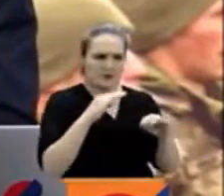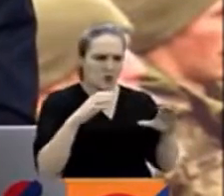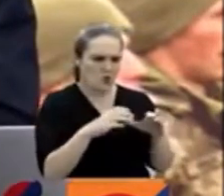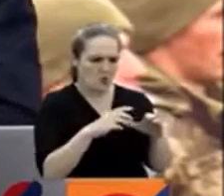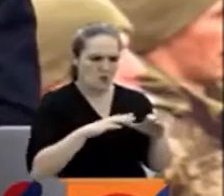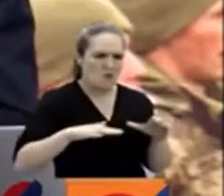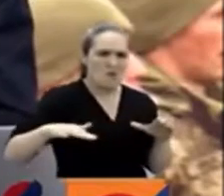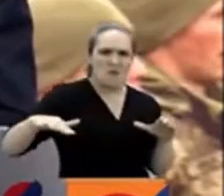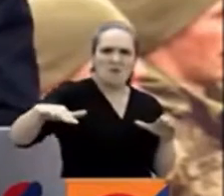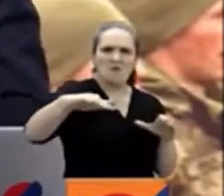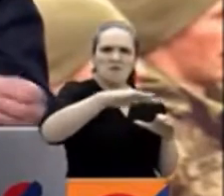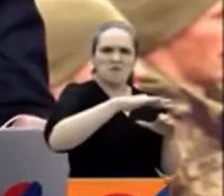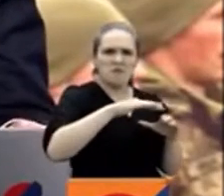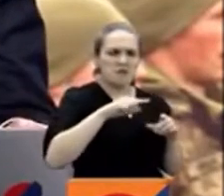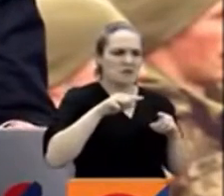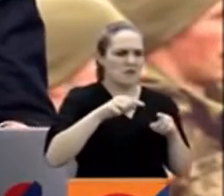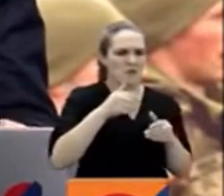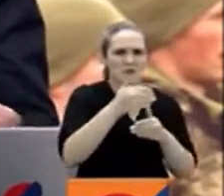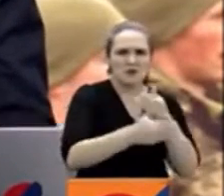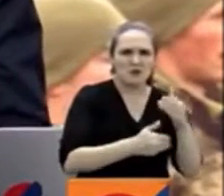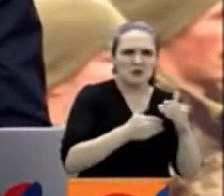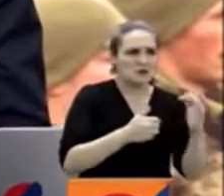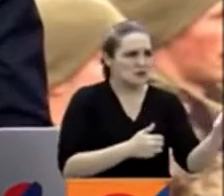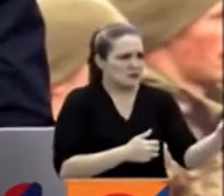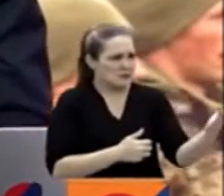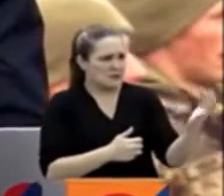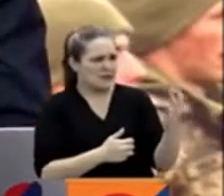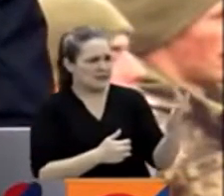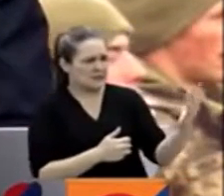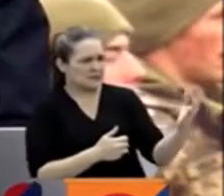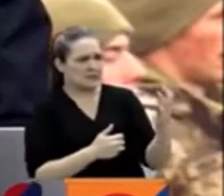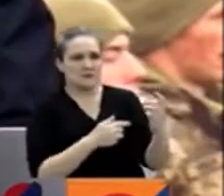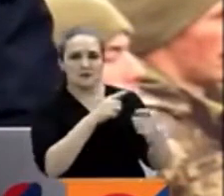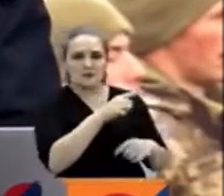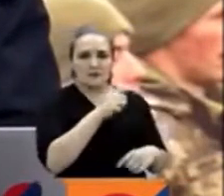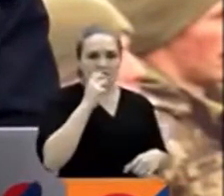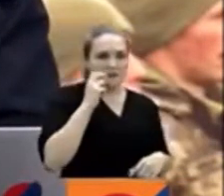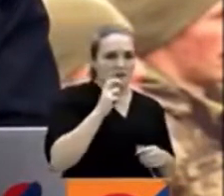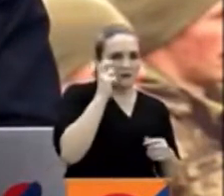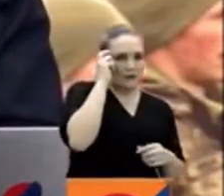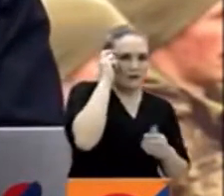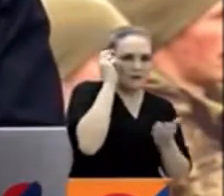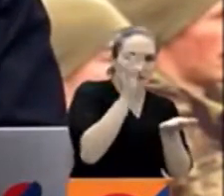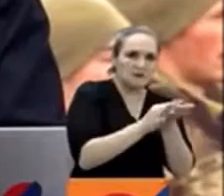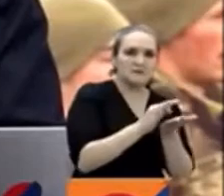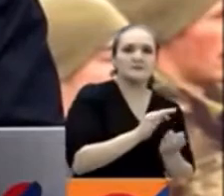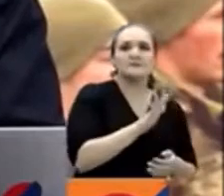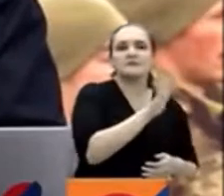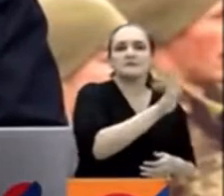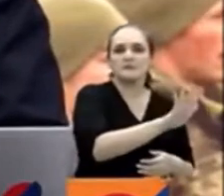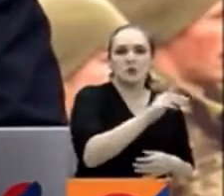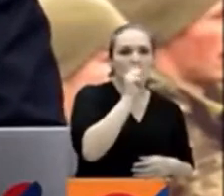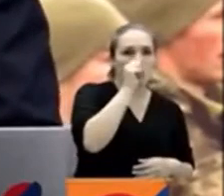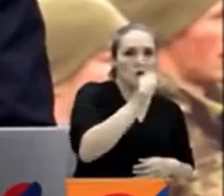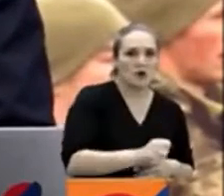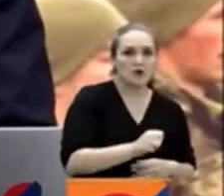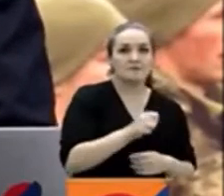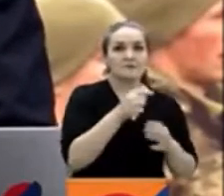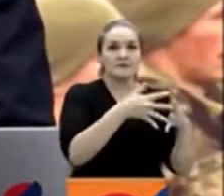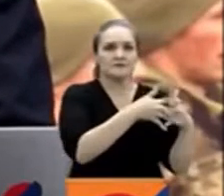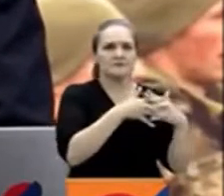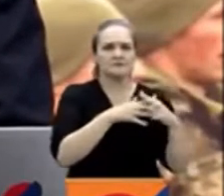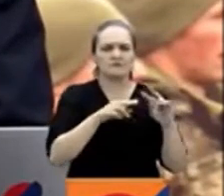férrea contraofensiva de Kiev. Por su parte, el jefe del Pentágono en Estados Unidos instó a mantener